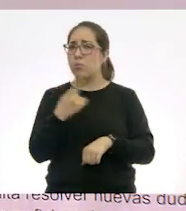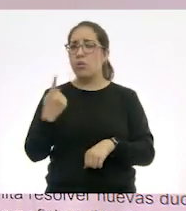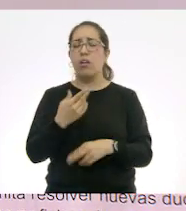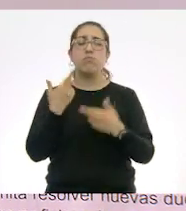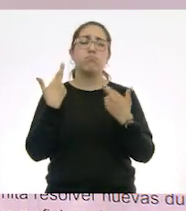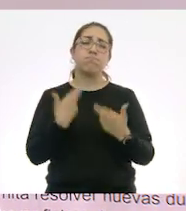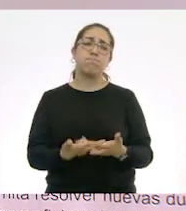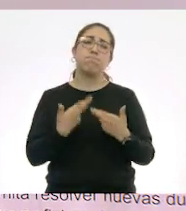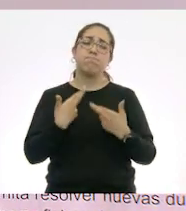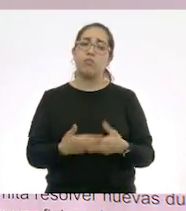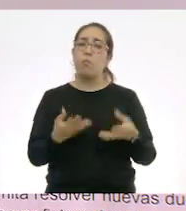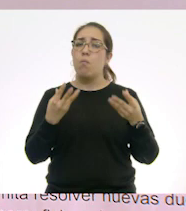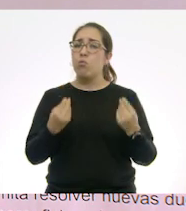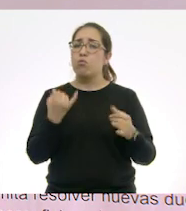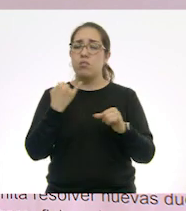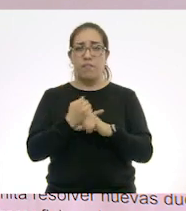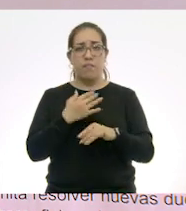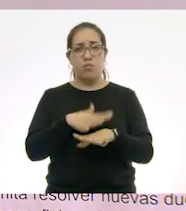información.